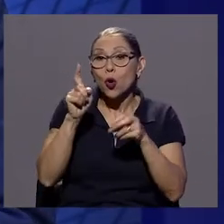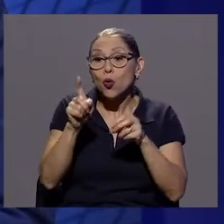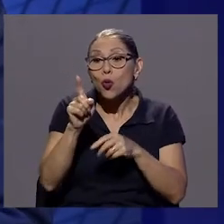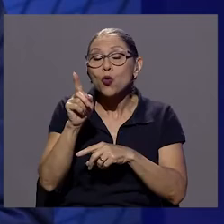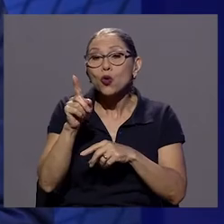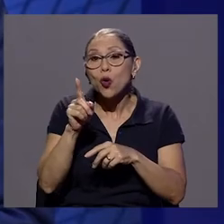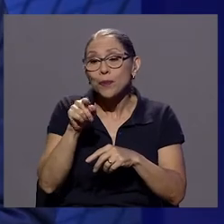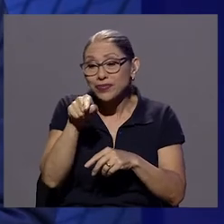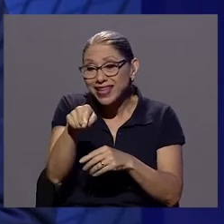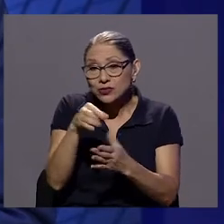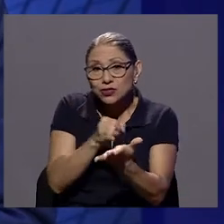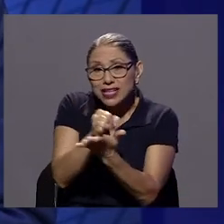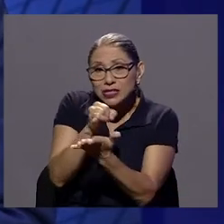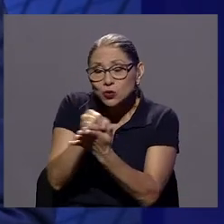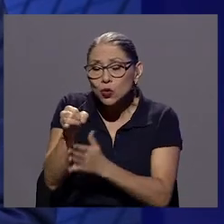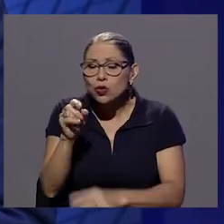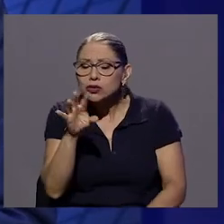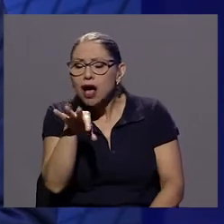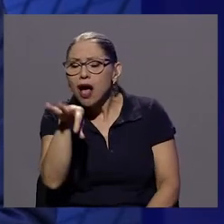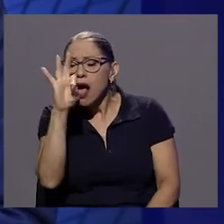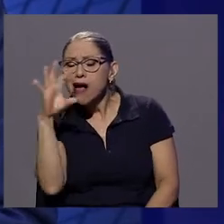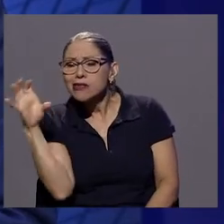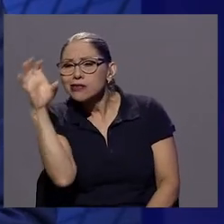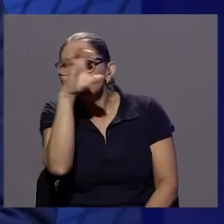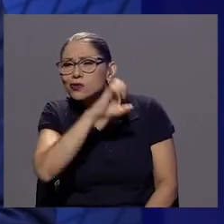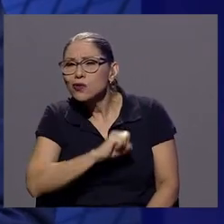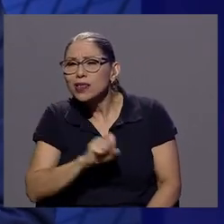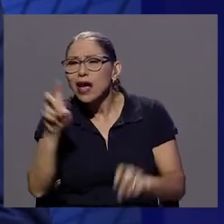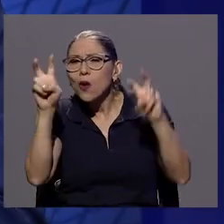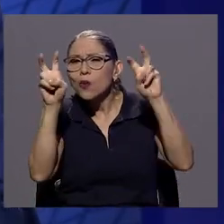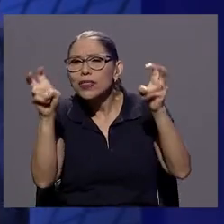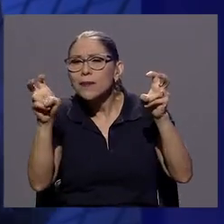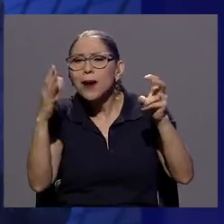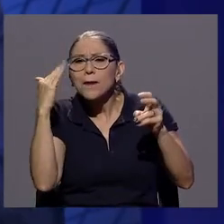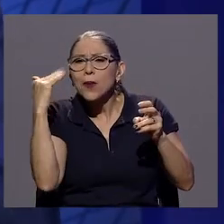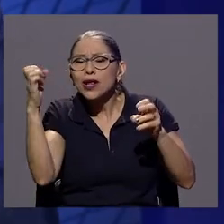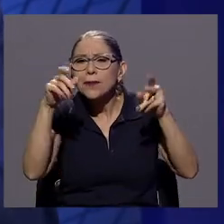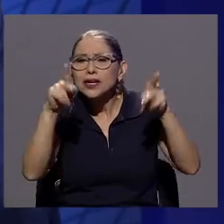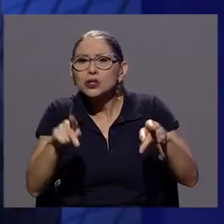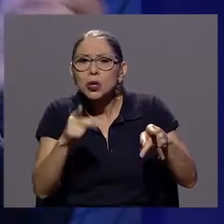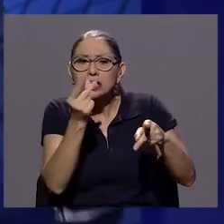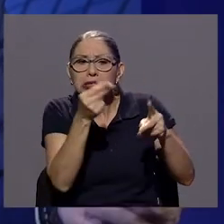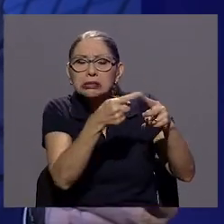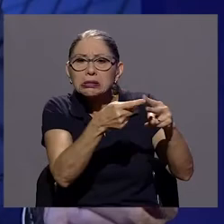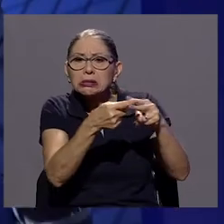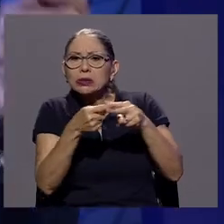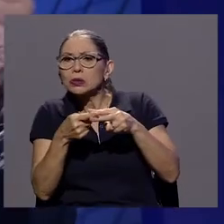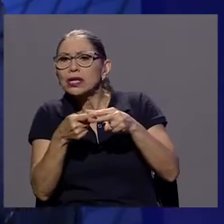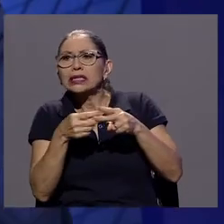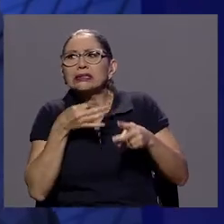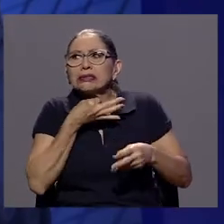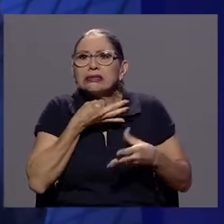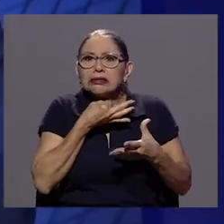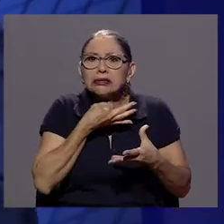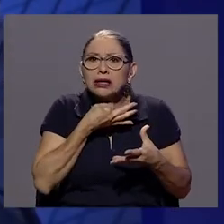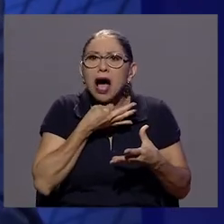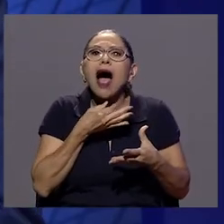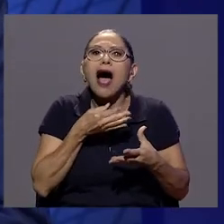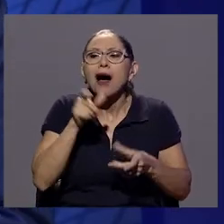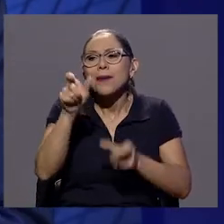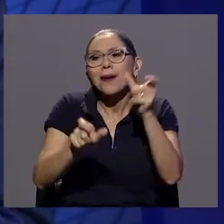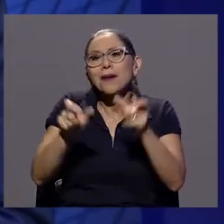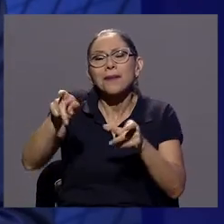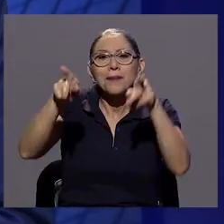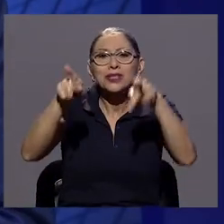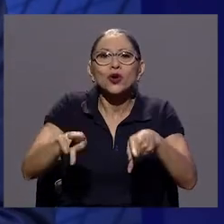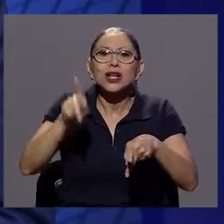estudio como determinante de algunas problemáticas de endeudamiento que vemos hoy fue que las personas tuvieron que echarse al